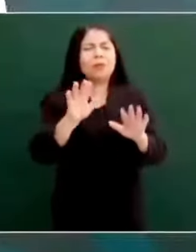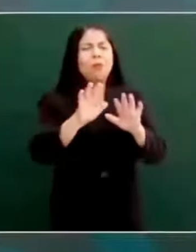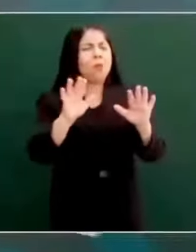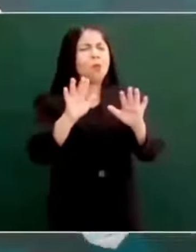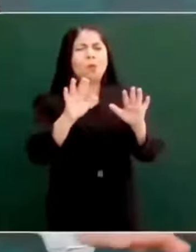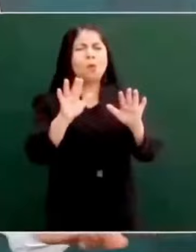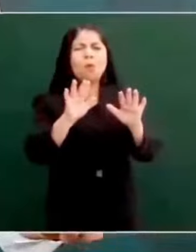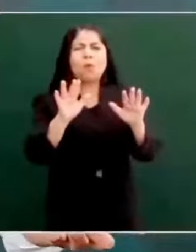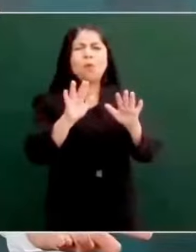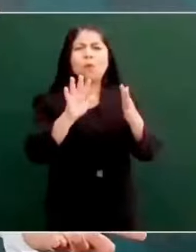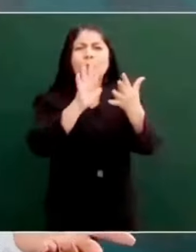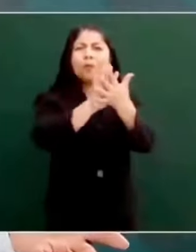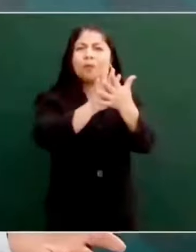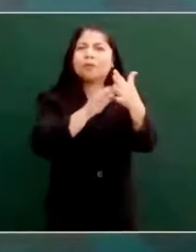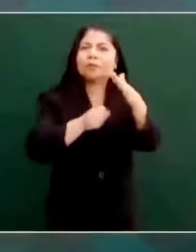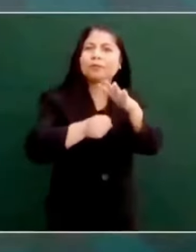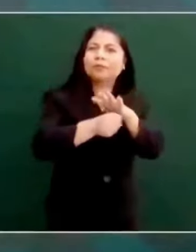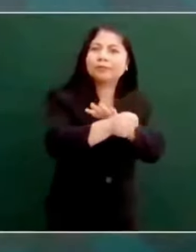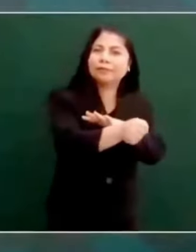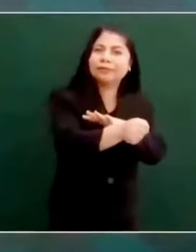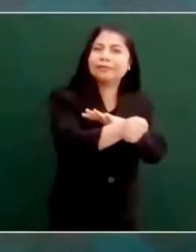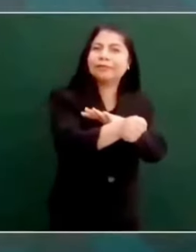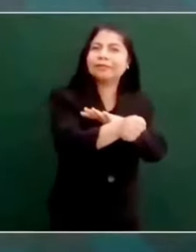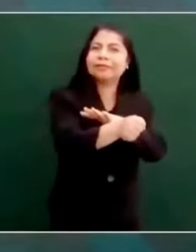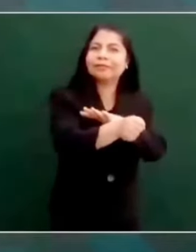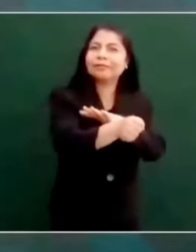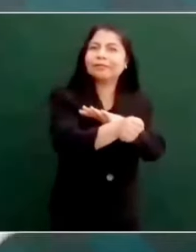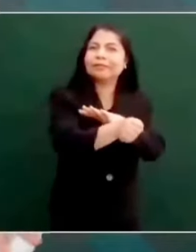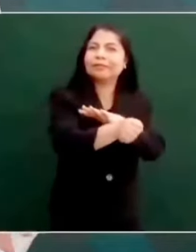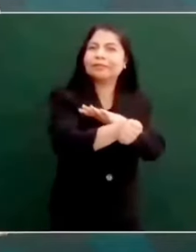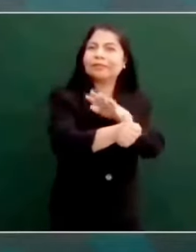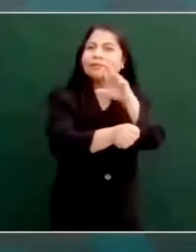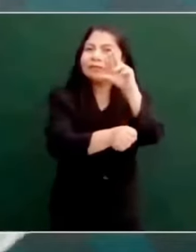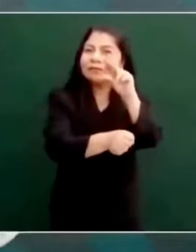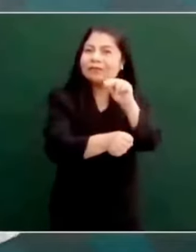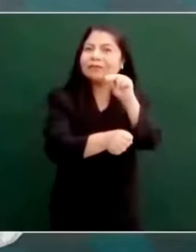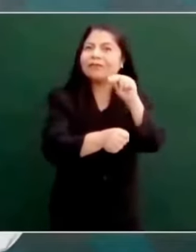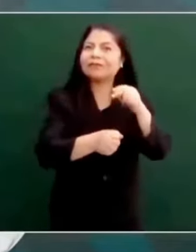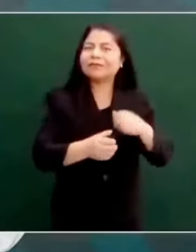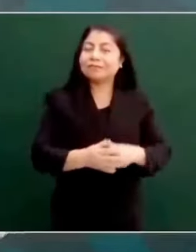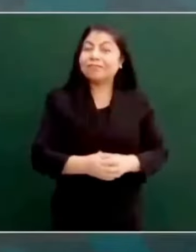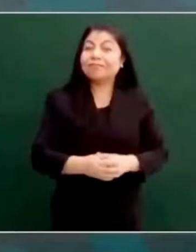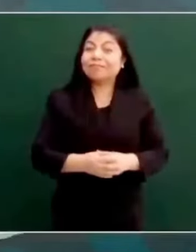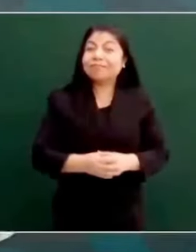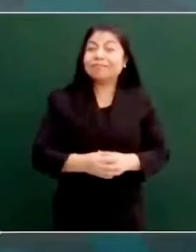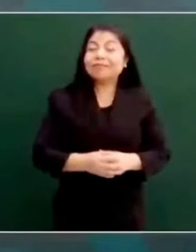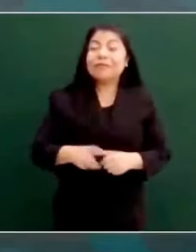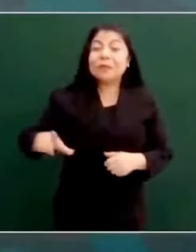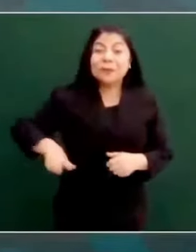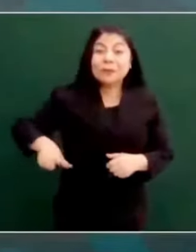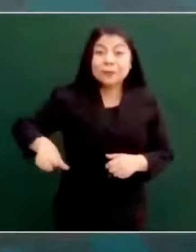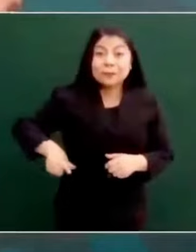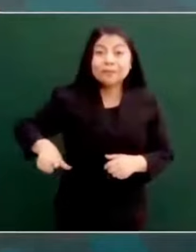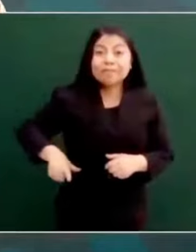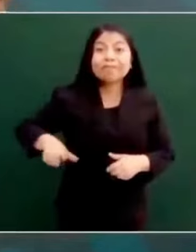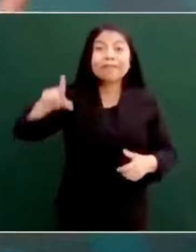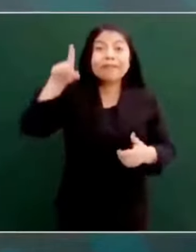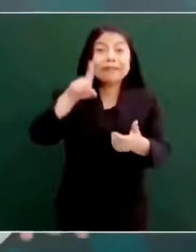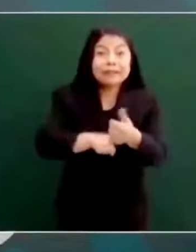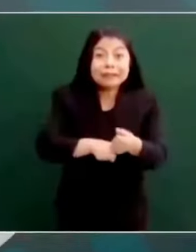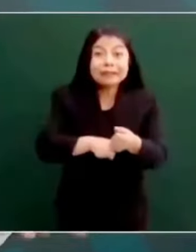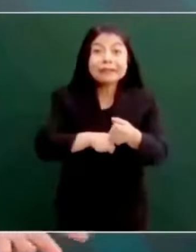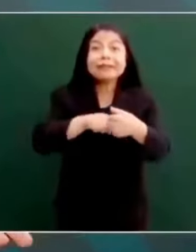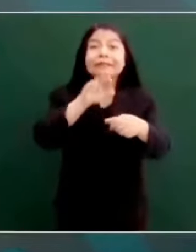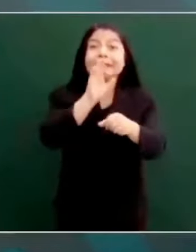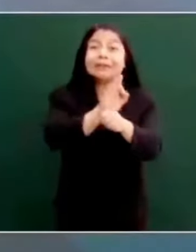nunca, era para casos así, muy especiales, de Estado, que le decían, hable con